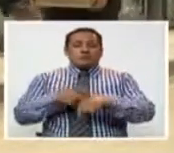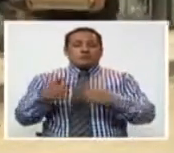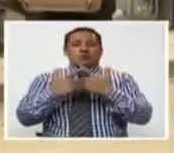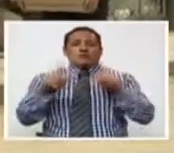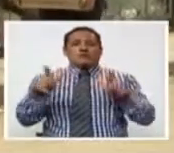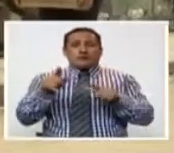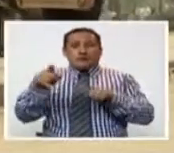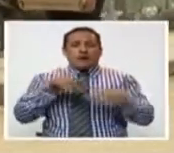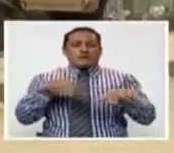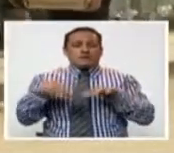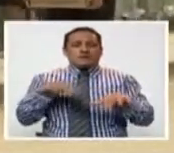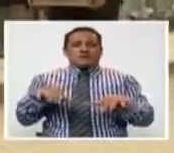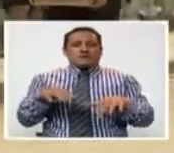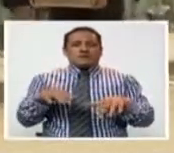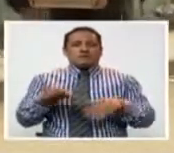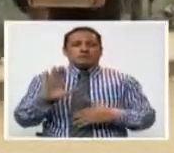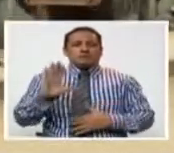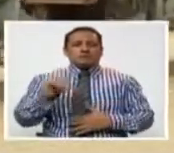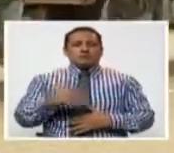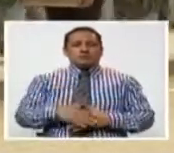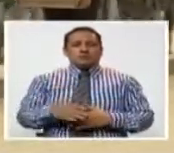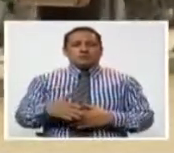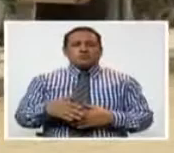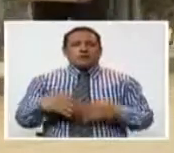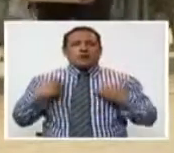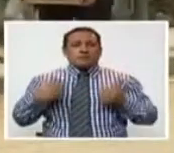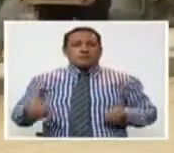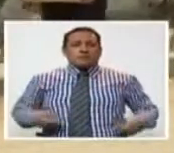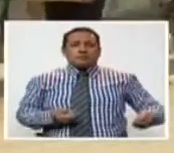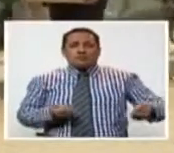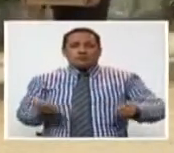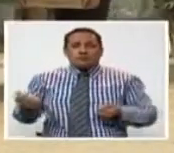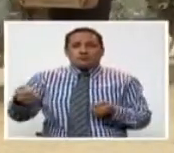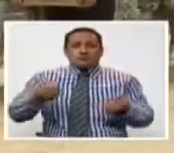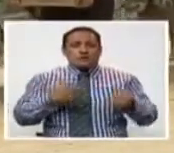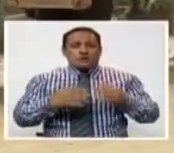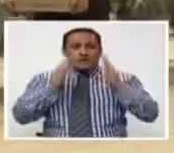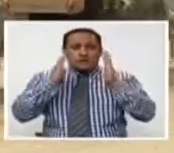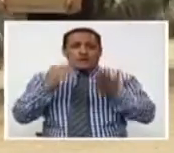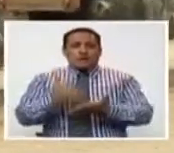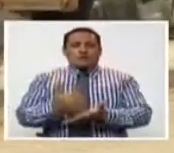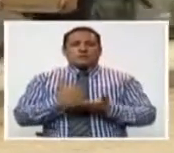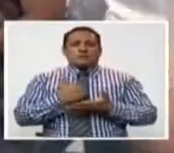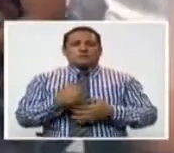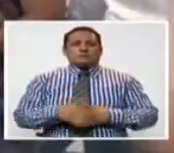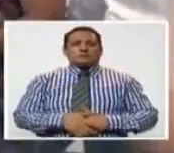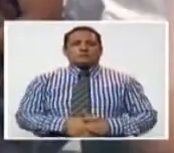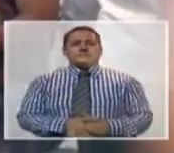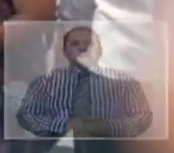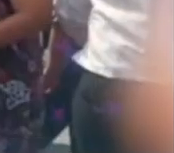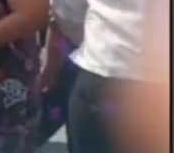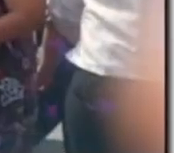en su tiempo libre se dedica a pasearme y a también atenderme.